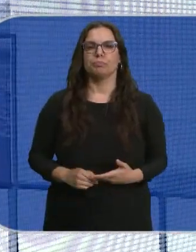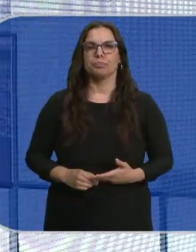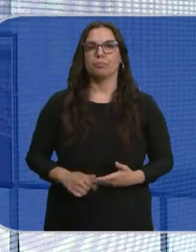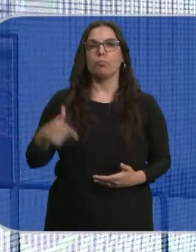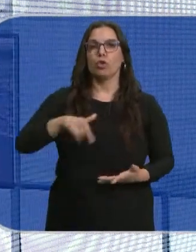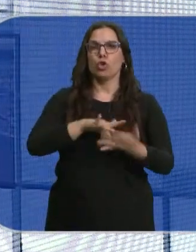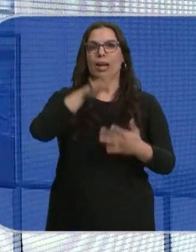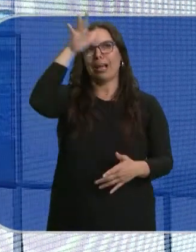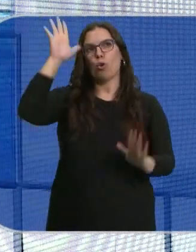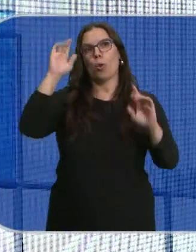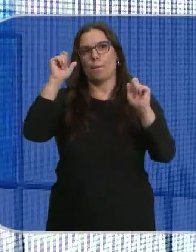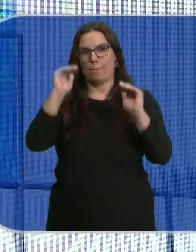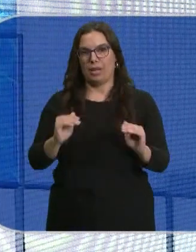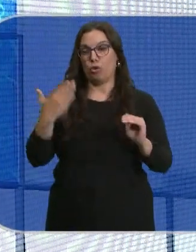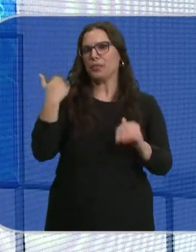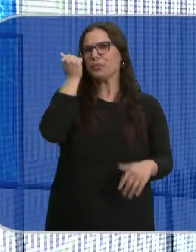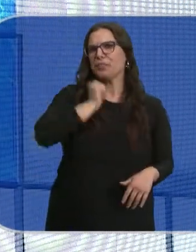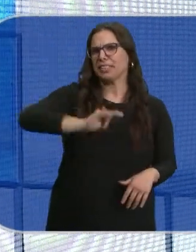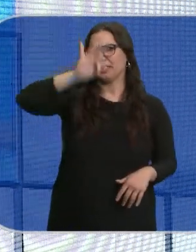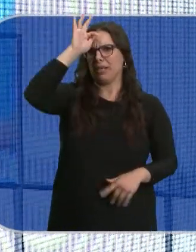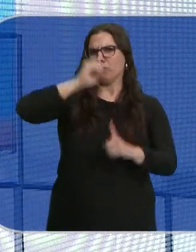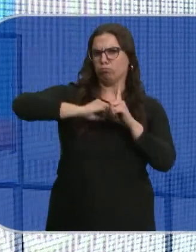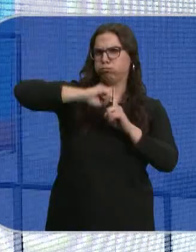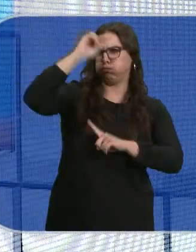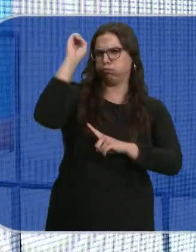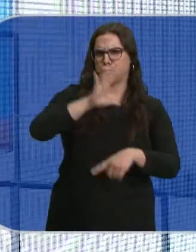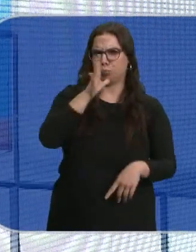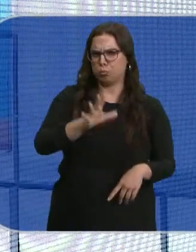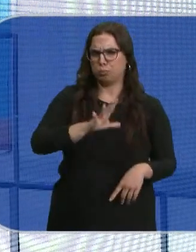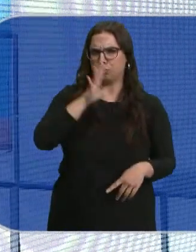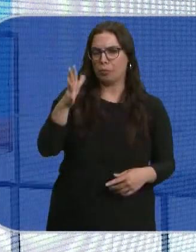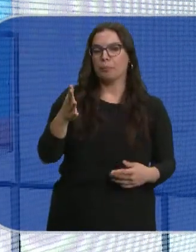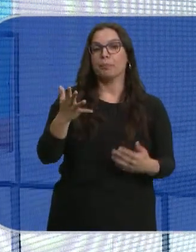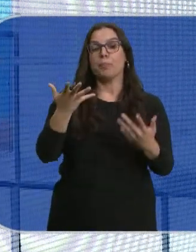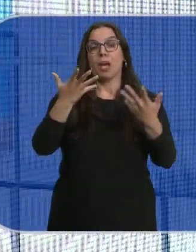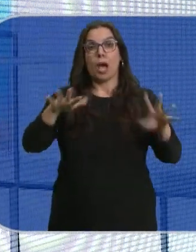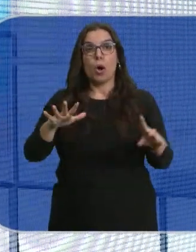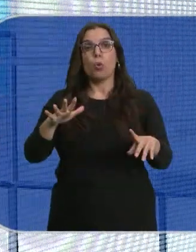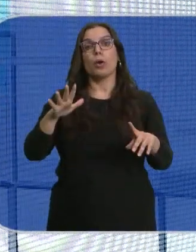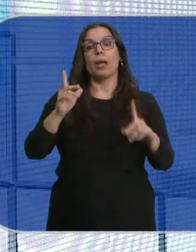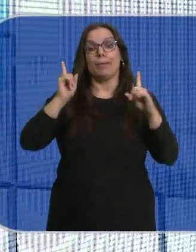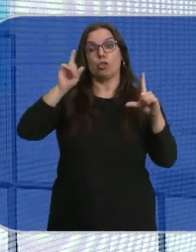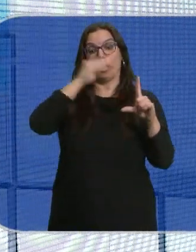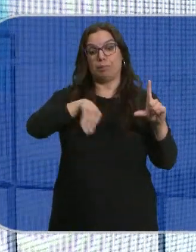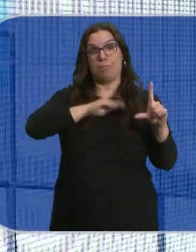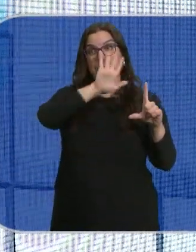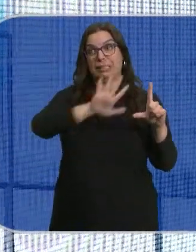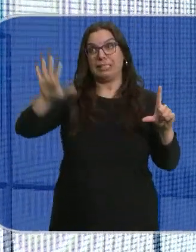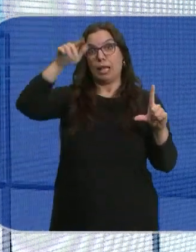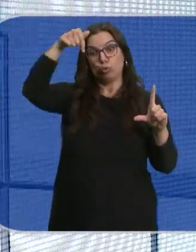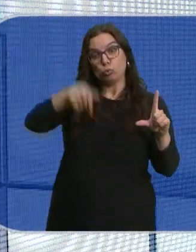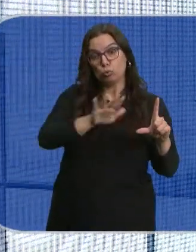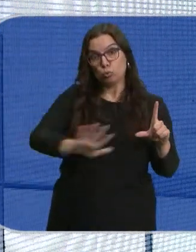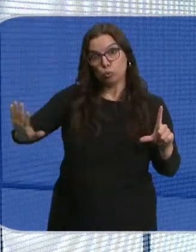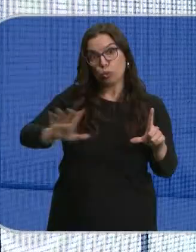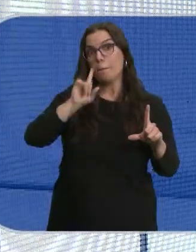Hoy hace calor, pero menos. Después de un fin de semana con temperaturas muy altas y a pesar de las previsiones del sur del país, la situación parece